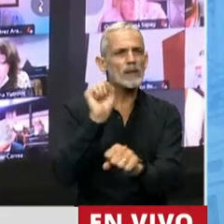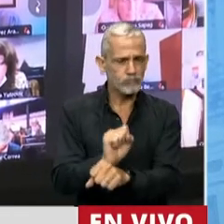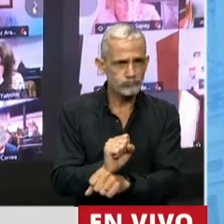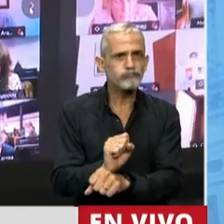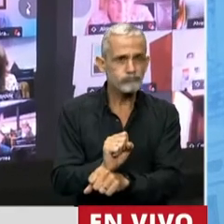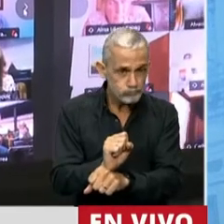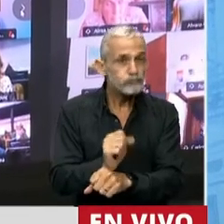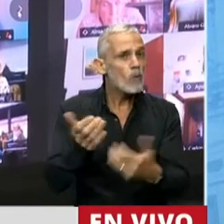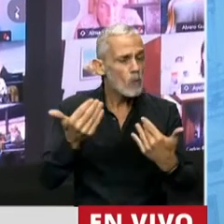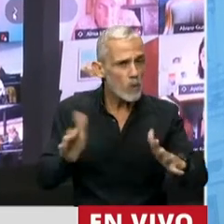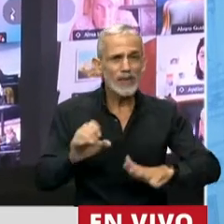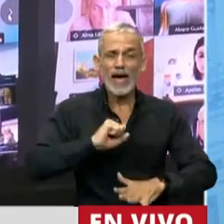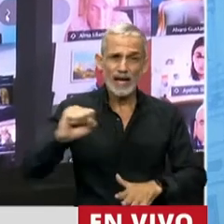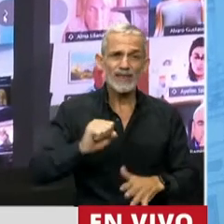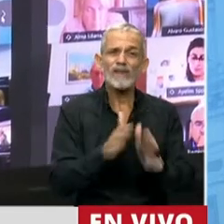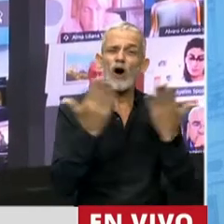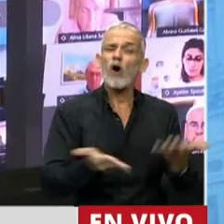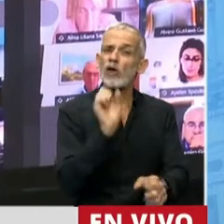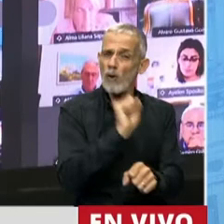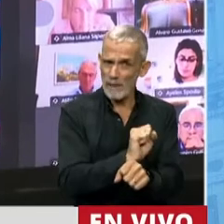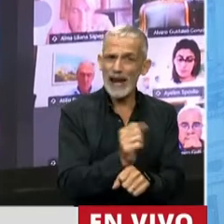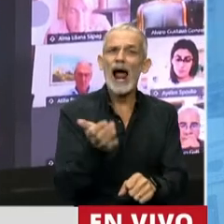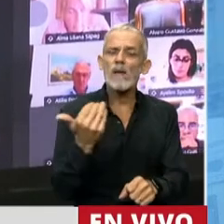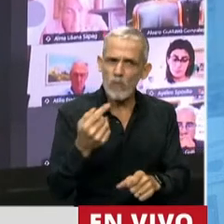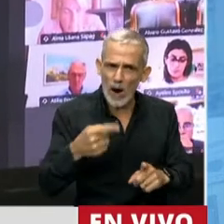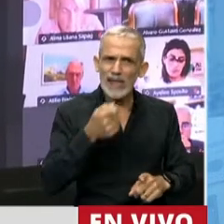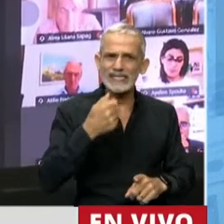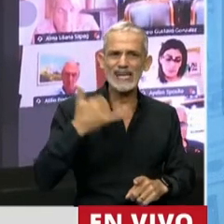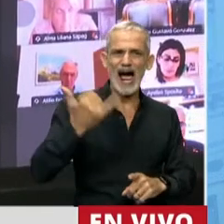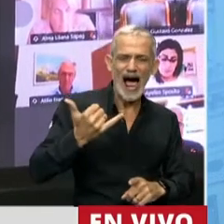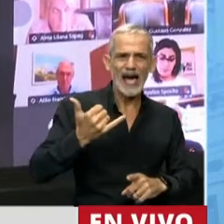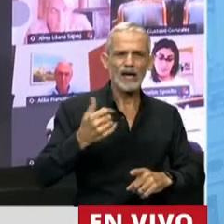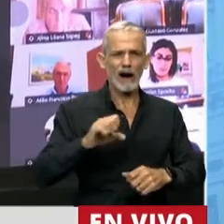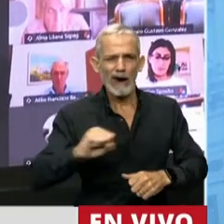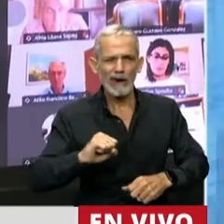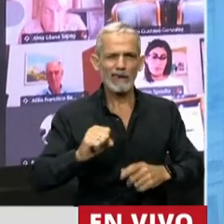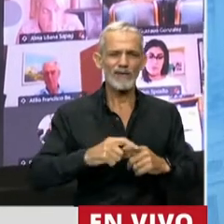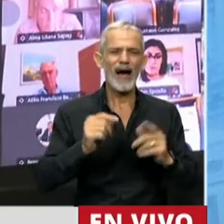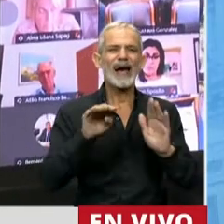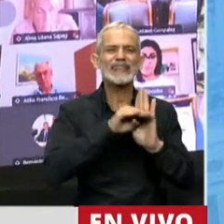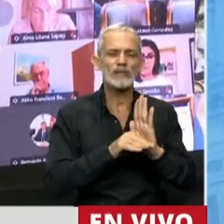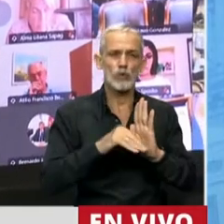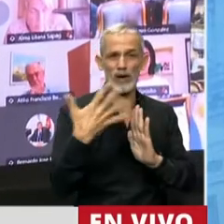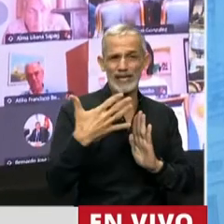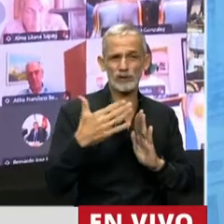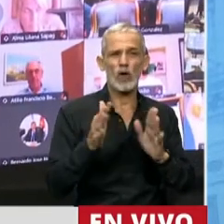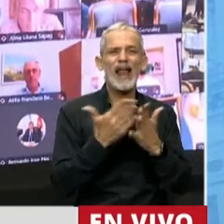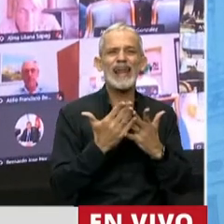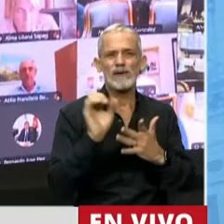figuras delictivas que establece el Código Penal en todo lo que hace insolvencia fraudulenta, título quinto del libro segundo.